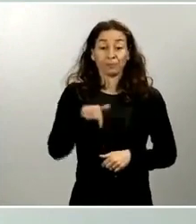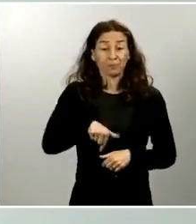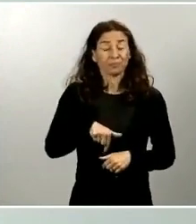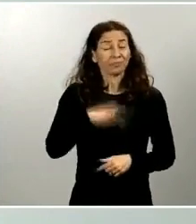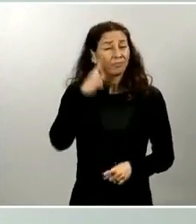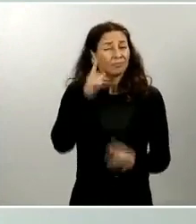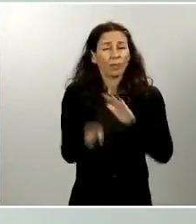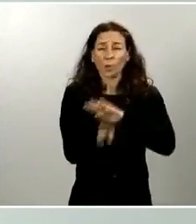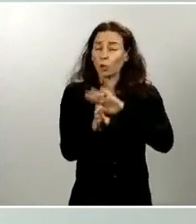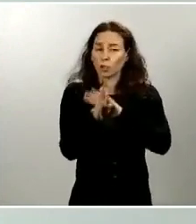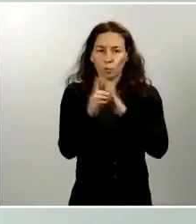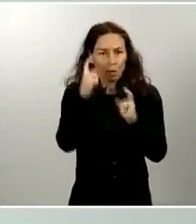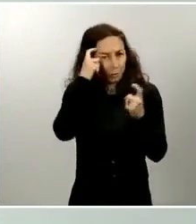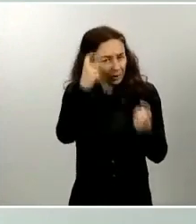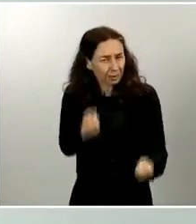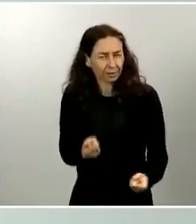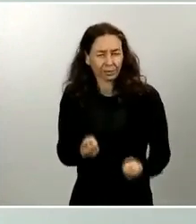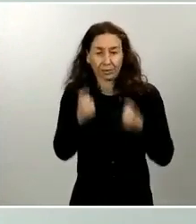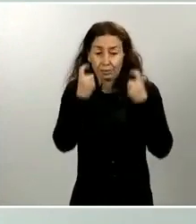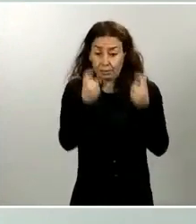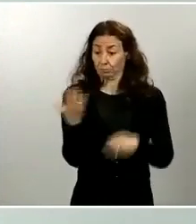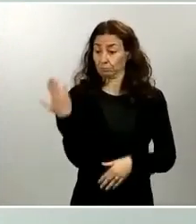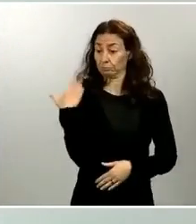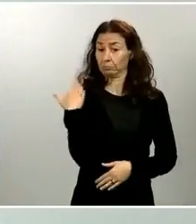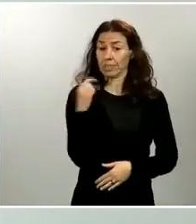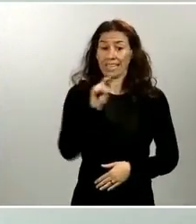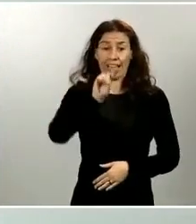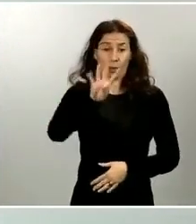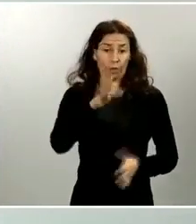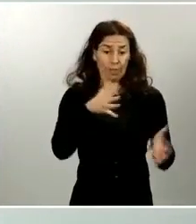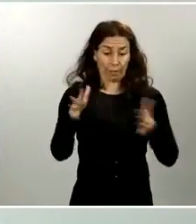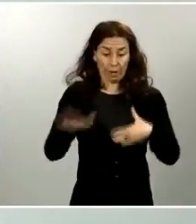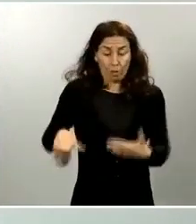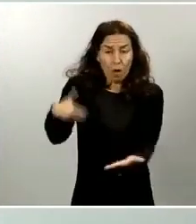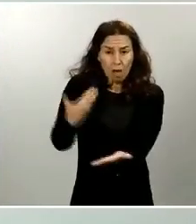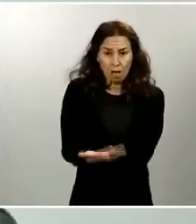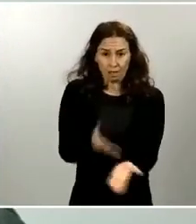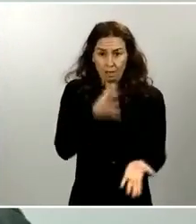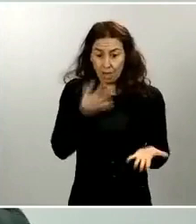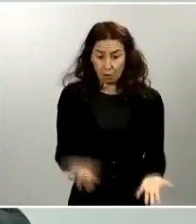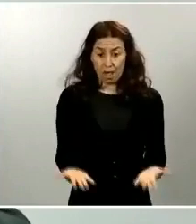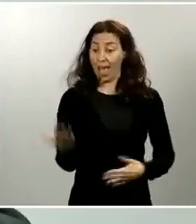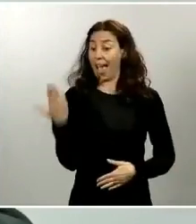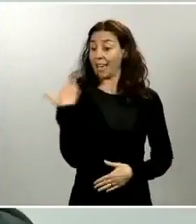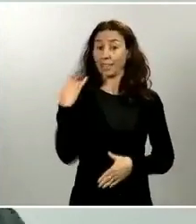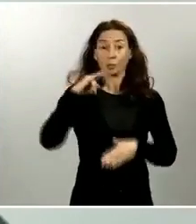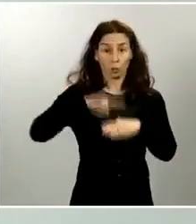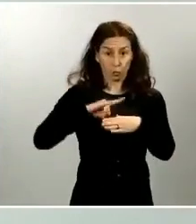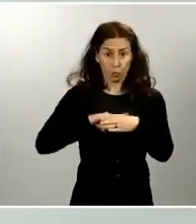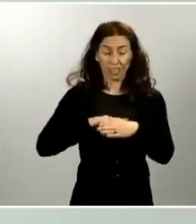que venimos realizando desde el pasado 14 de marzo, de tal forma que, ayer lunes, 39